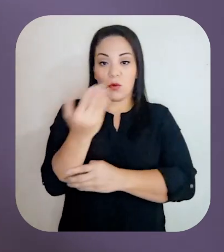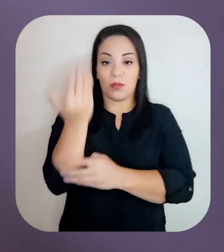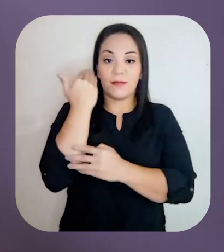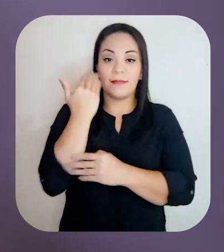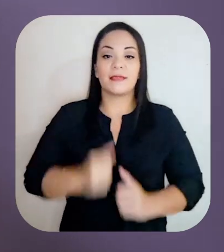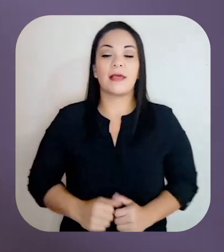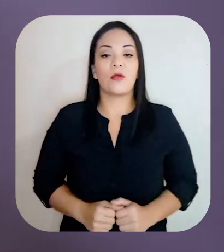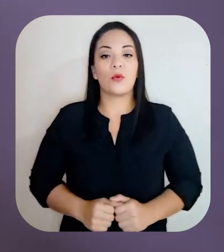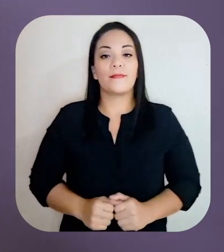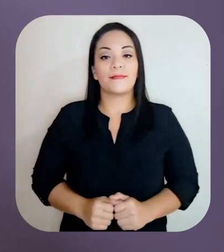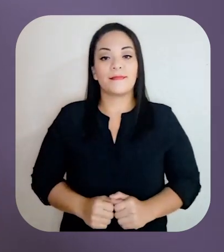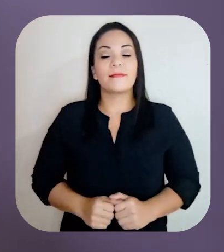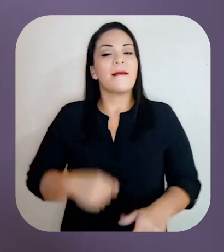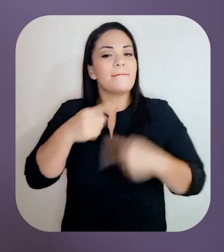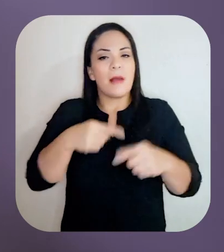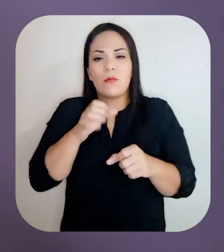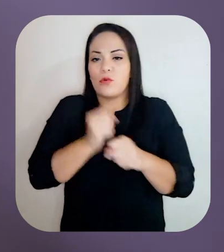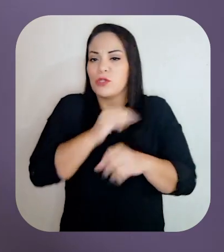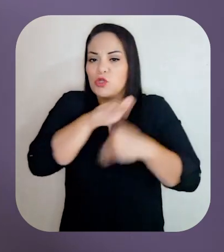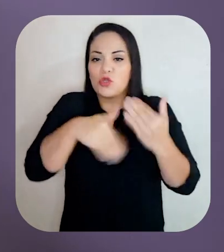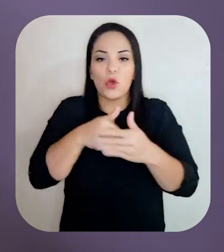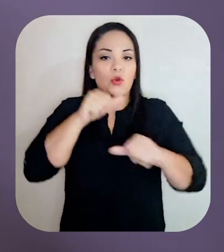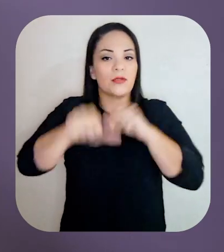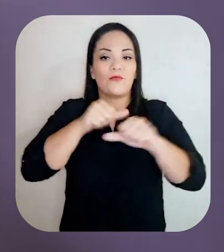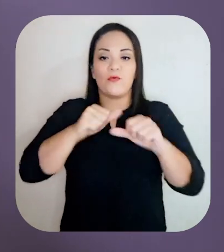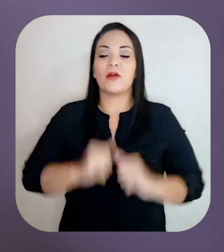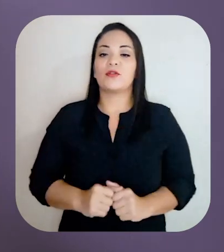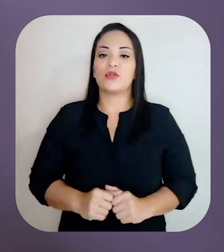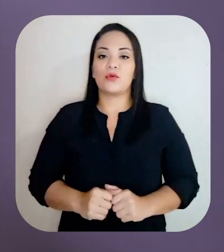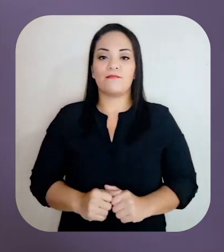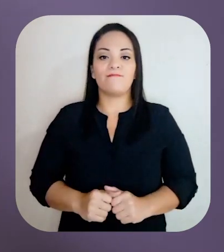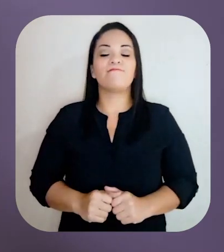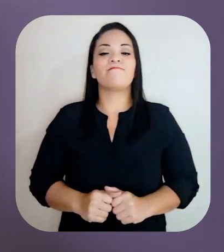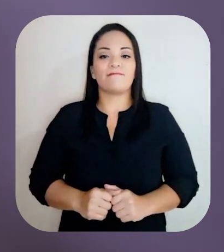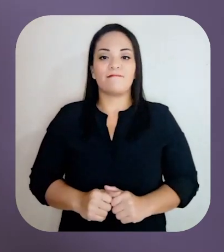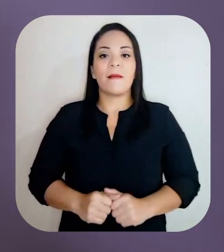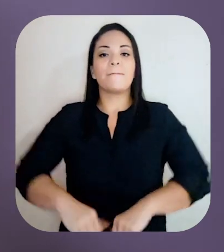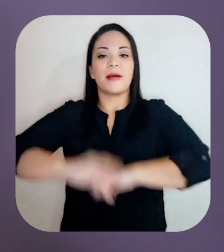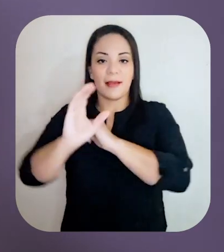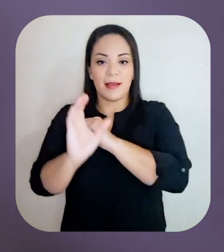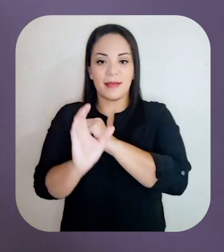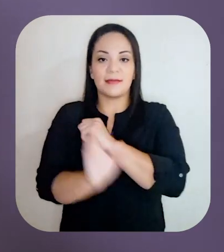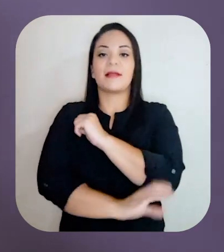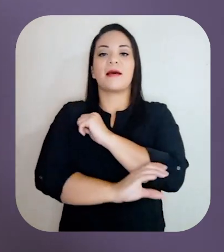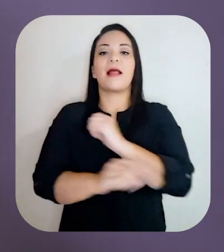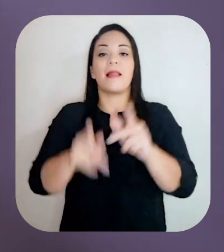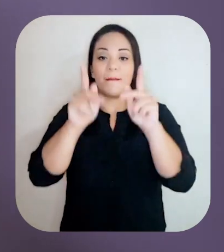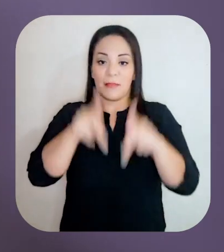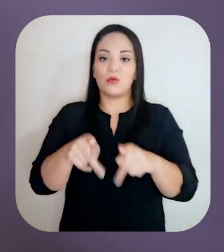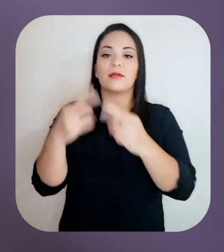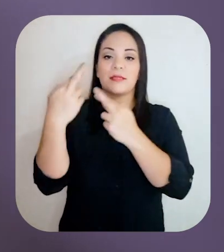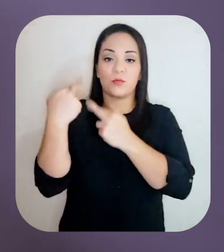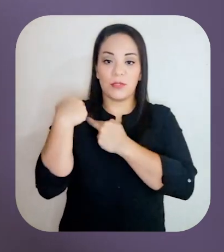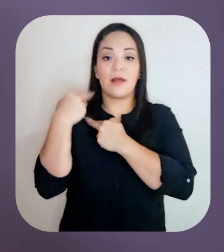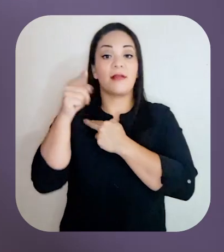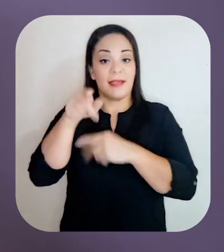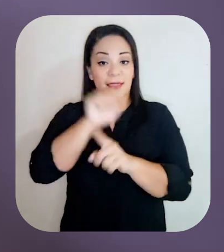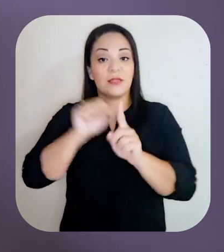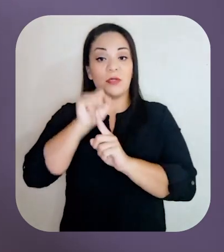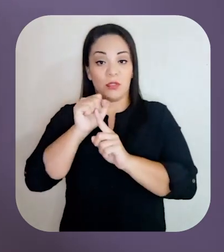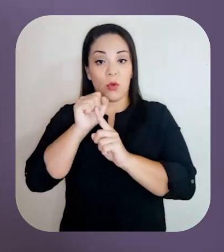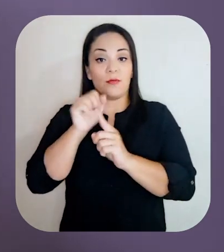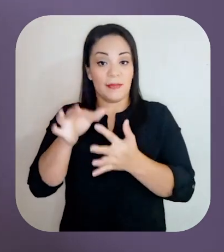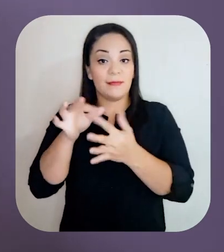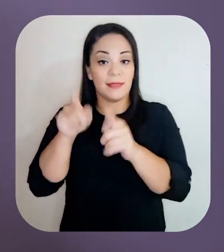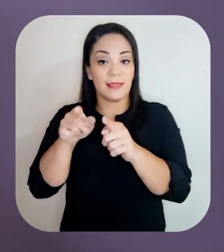miércoles y vamos a hacer todos nuestros esfuerzos para llegar hasta las últimas consecuencias en este caso particular,